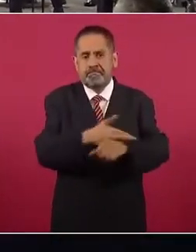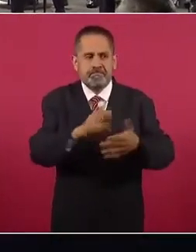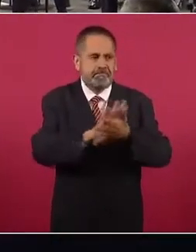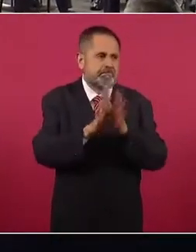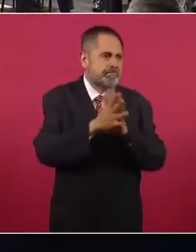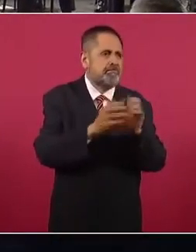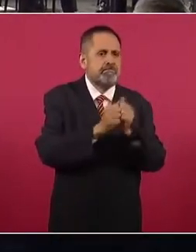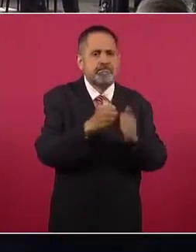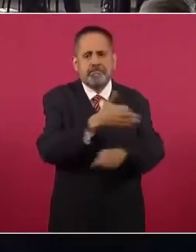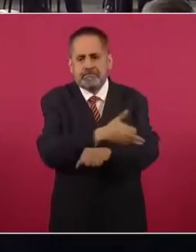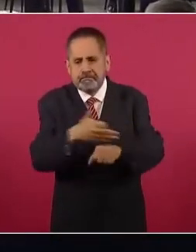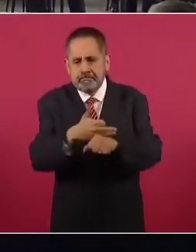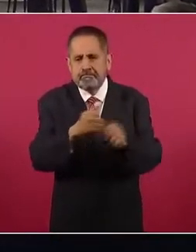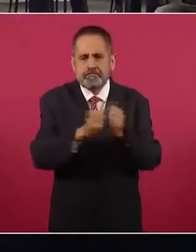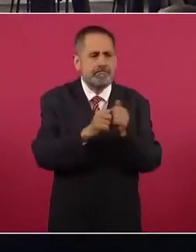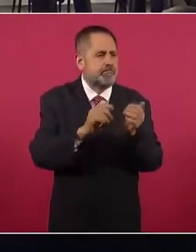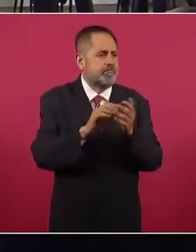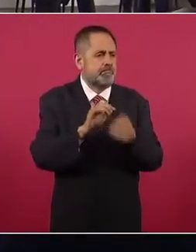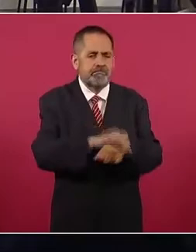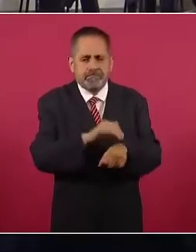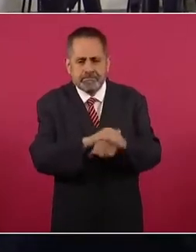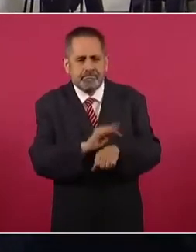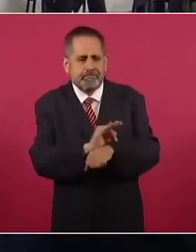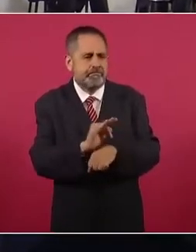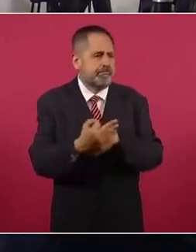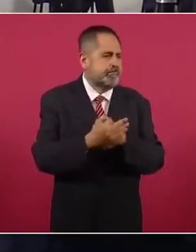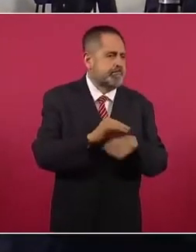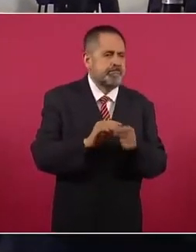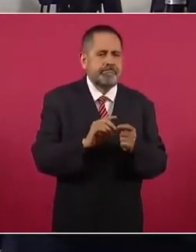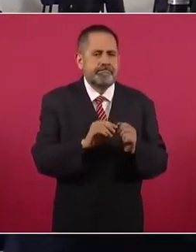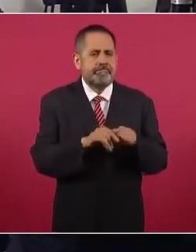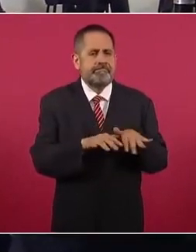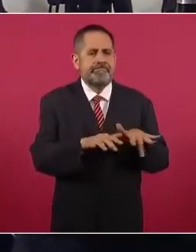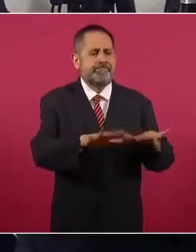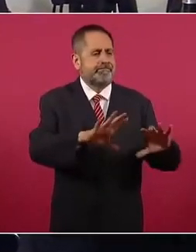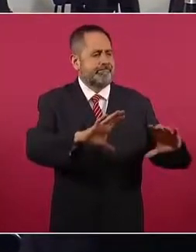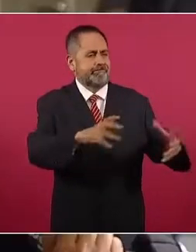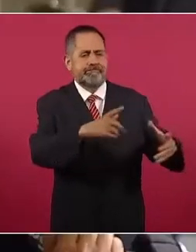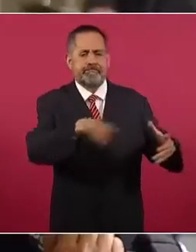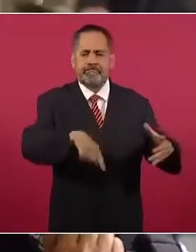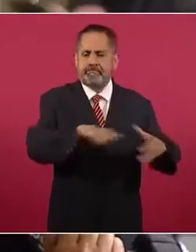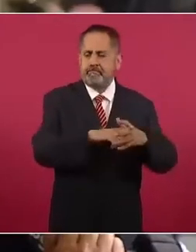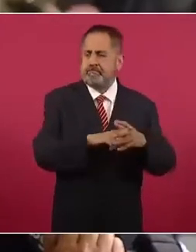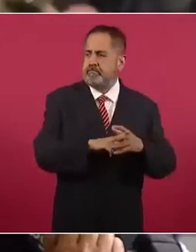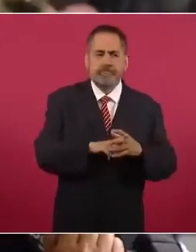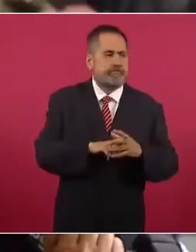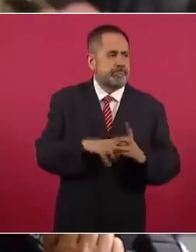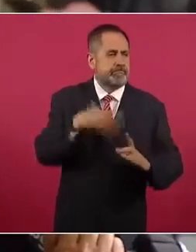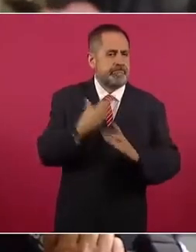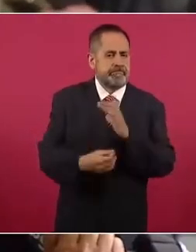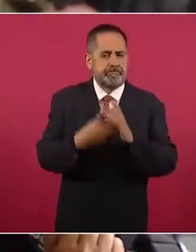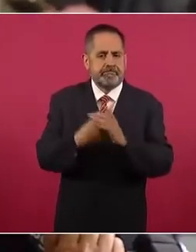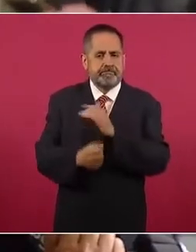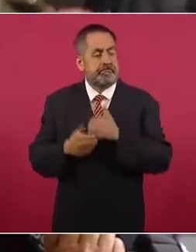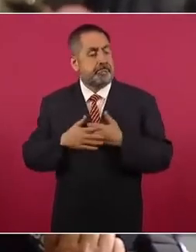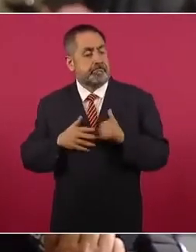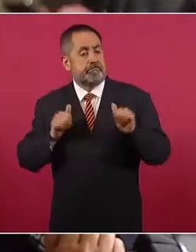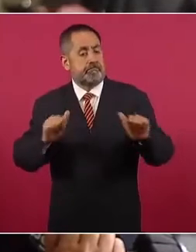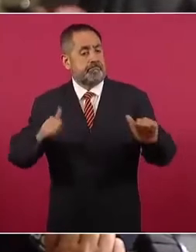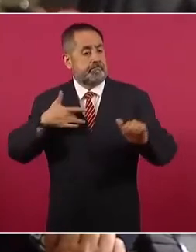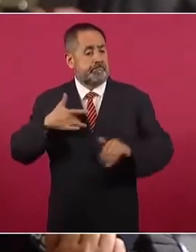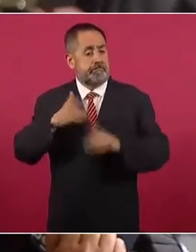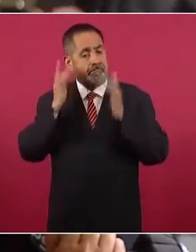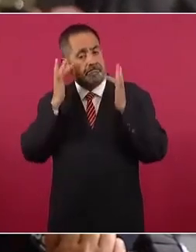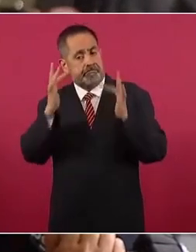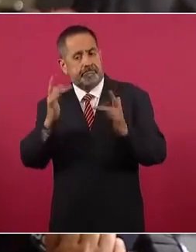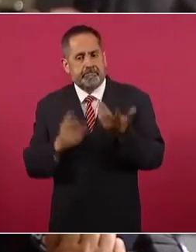propios familiares, con sus propios allegados para poder tener todas estas, pues una salida fácil para el presidente Peña